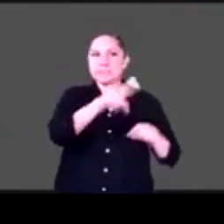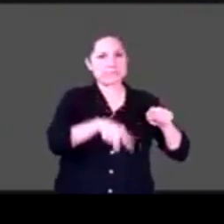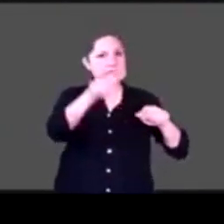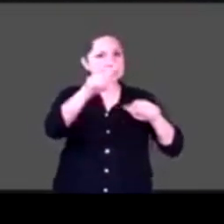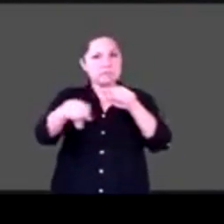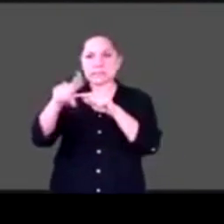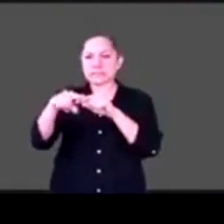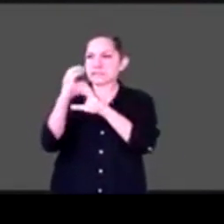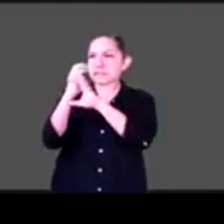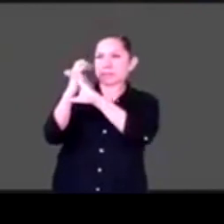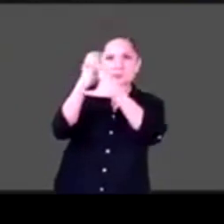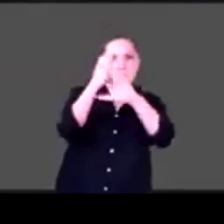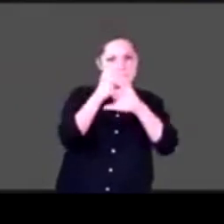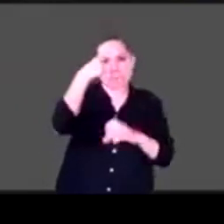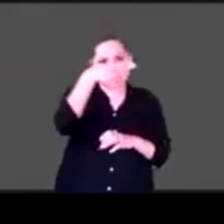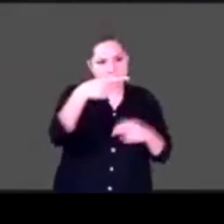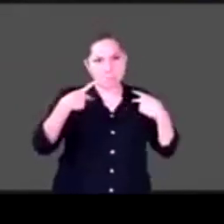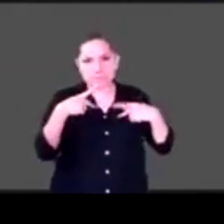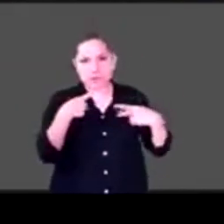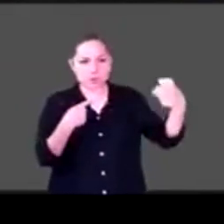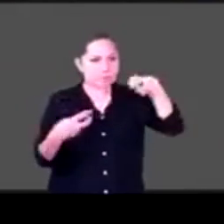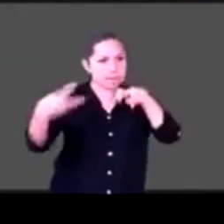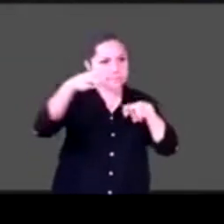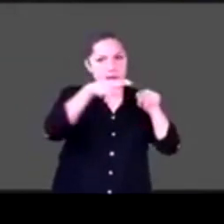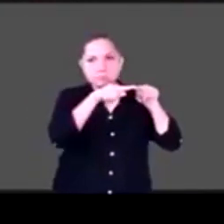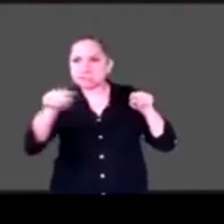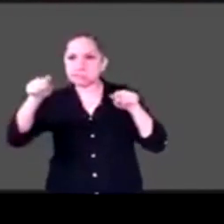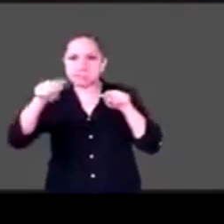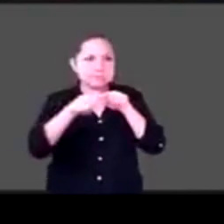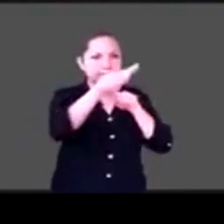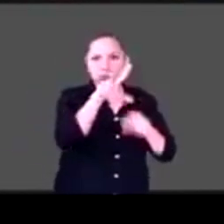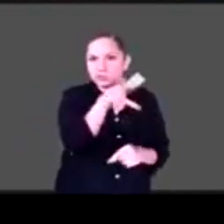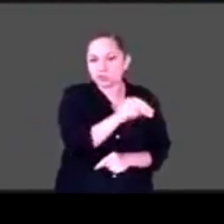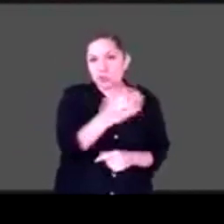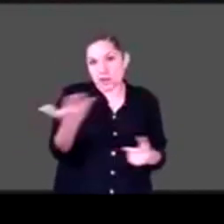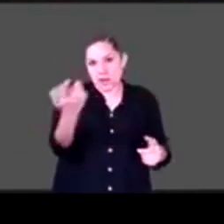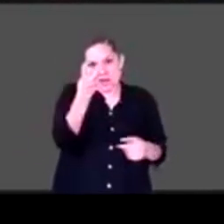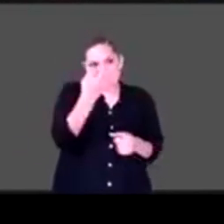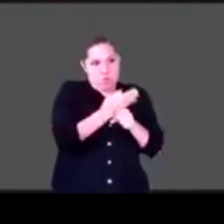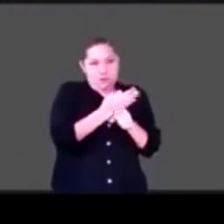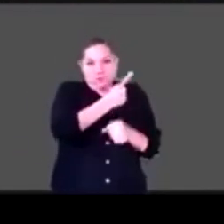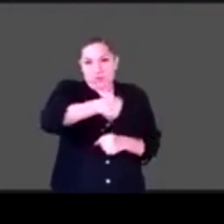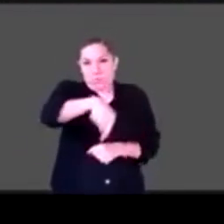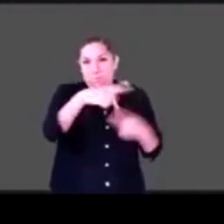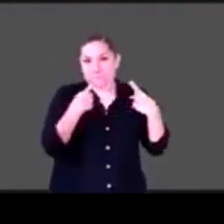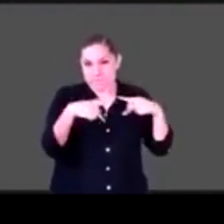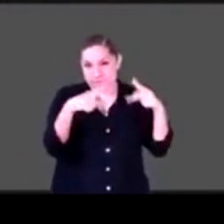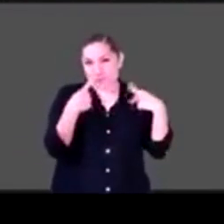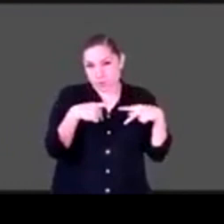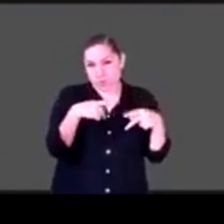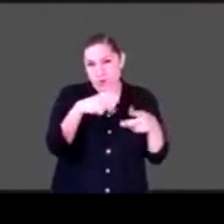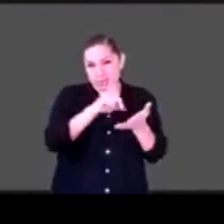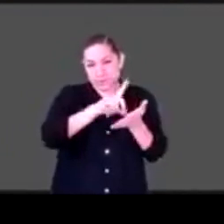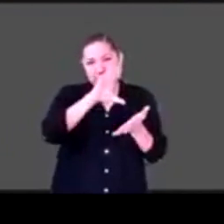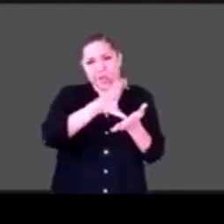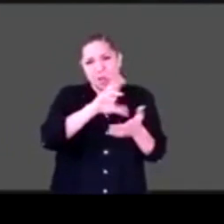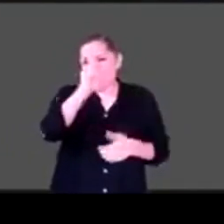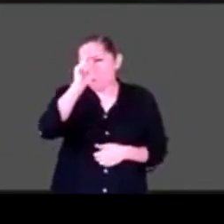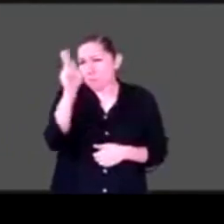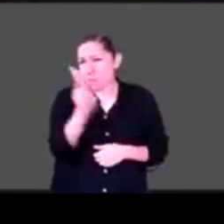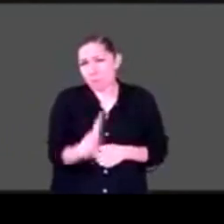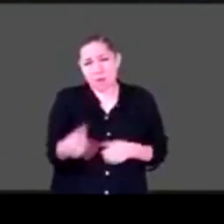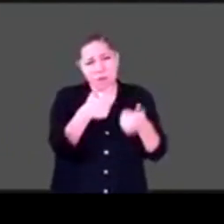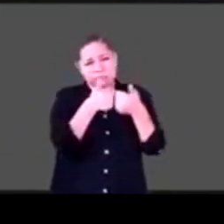discapacidad, efectivamente, se quedan muy confinadas. Igualmente, el tema de los cercos sanitarios, que están